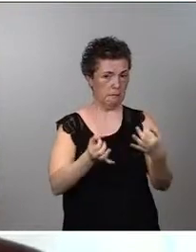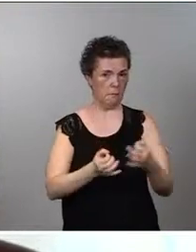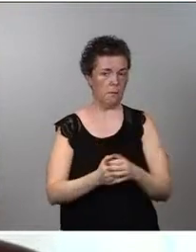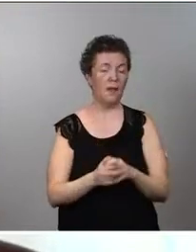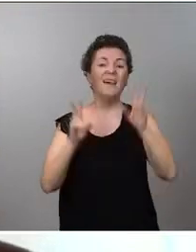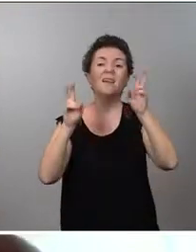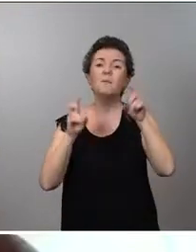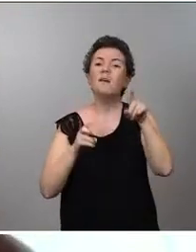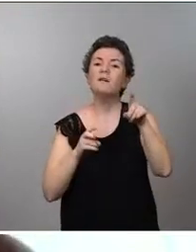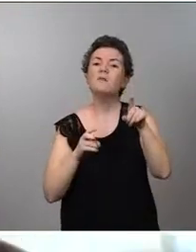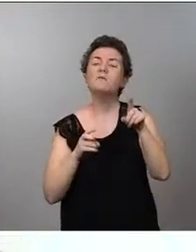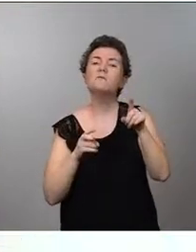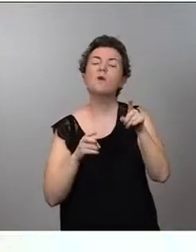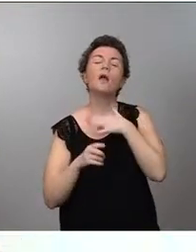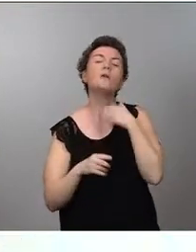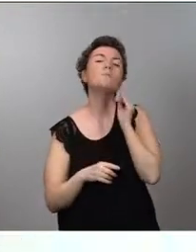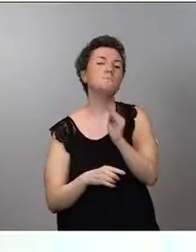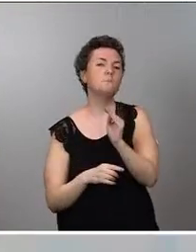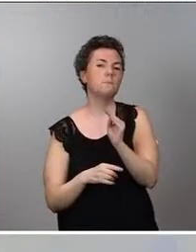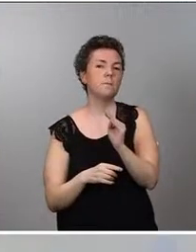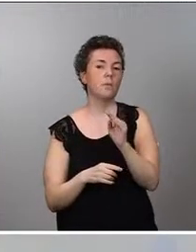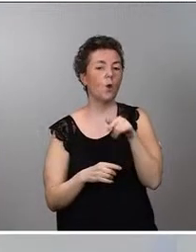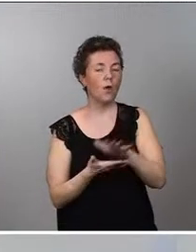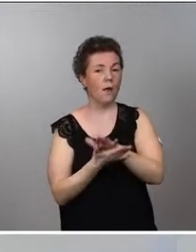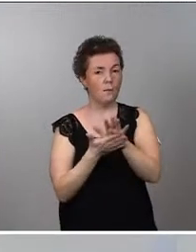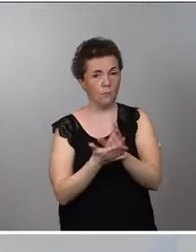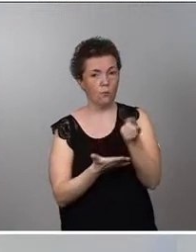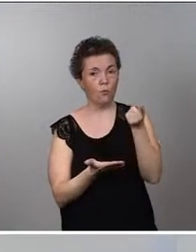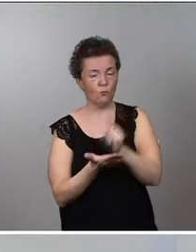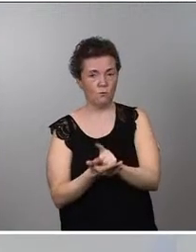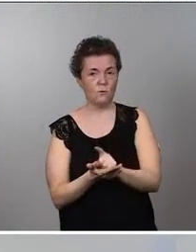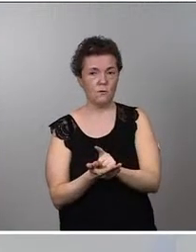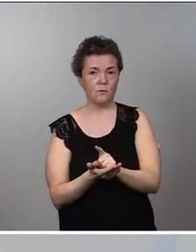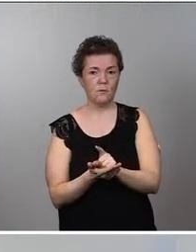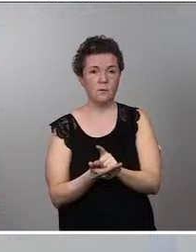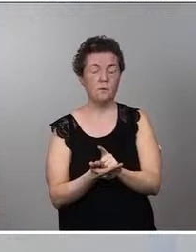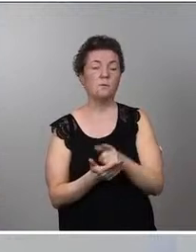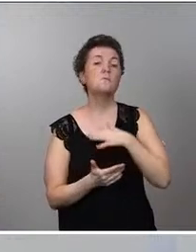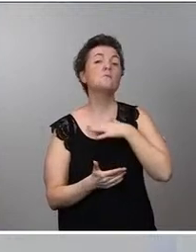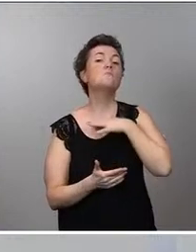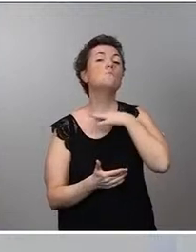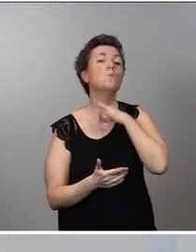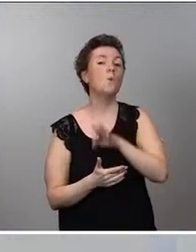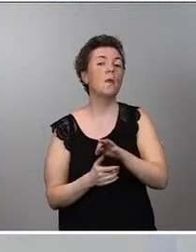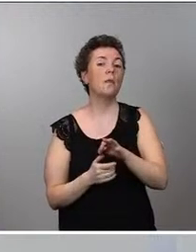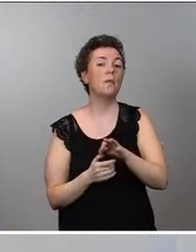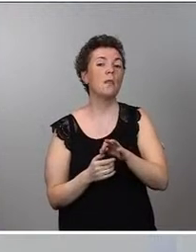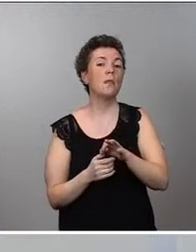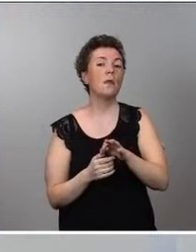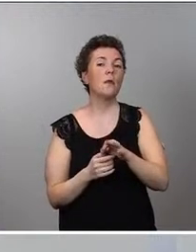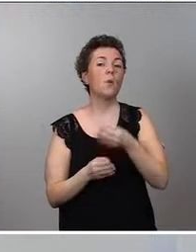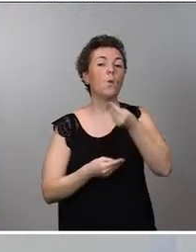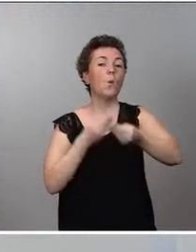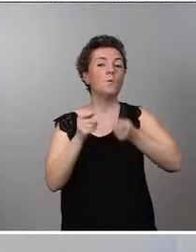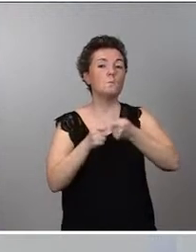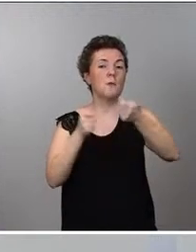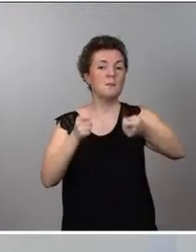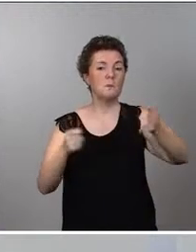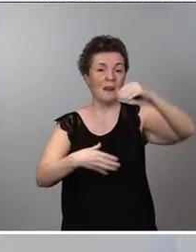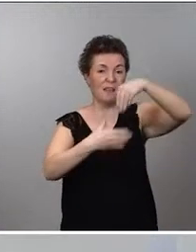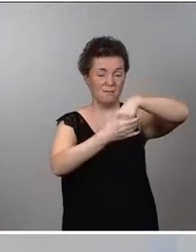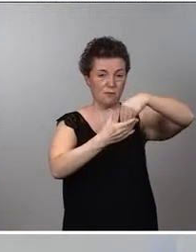además, también le quería preguntar si hoy se ha vuelto a abordar la posibilidad de ampliar su uso para interiores,